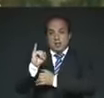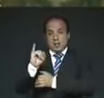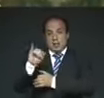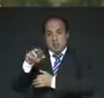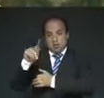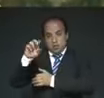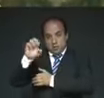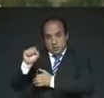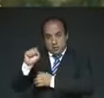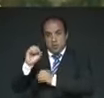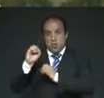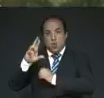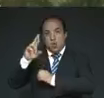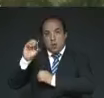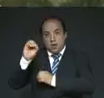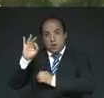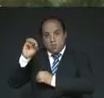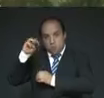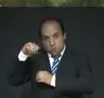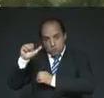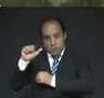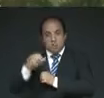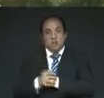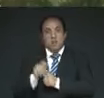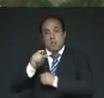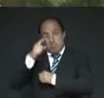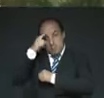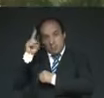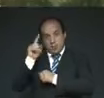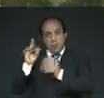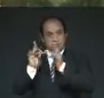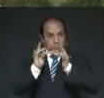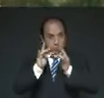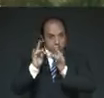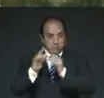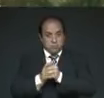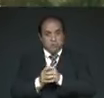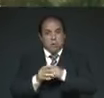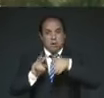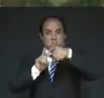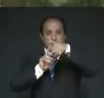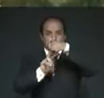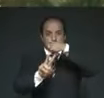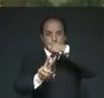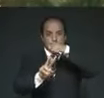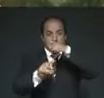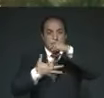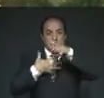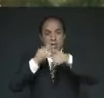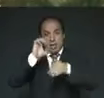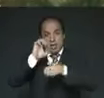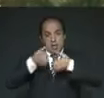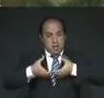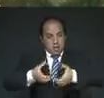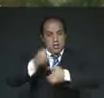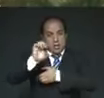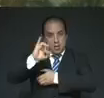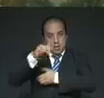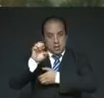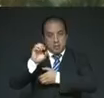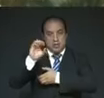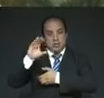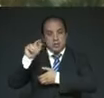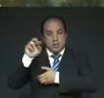con las ciclovías de reforma. Y también nos facilita la conexión con el trolley-bici que va en eje central. La